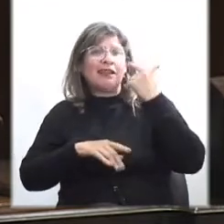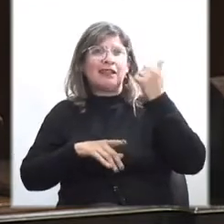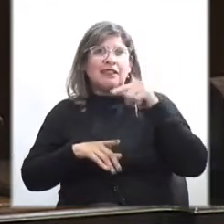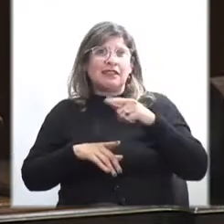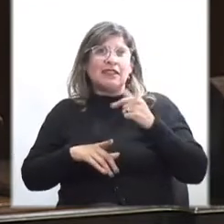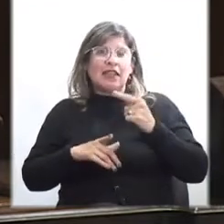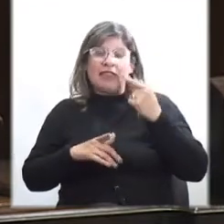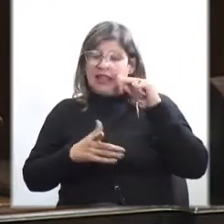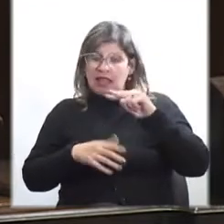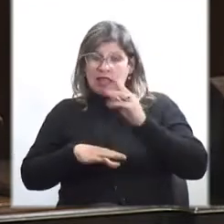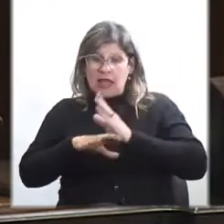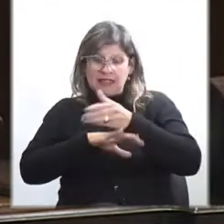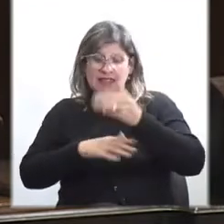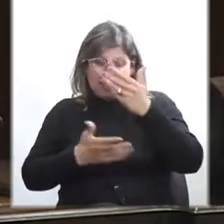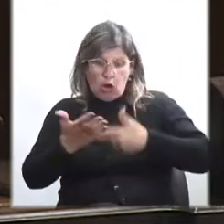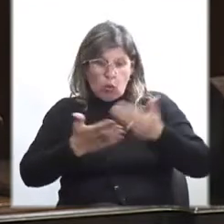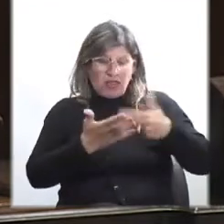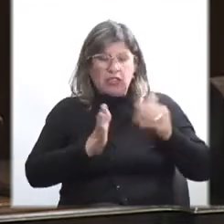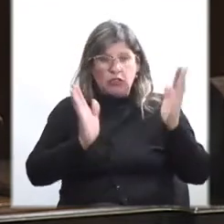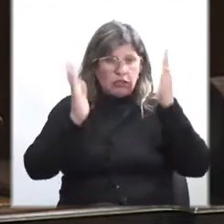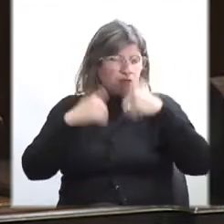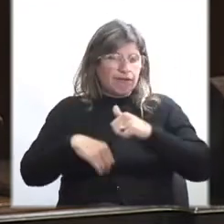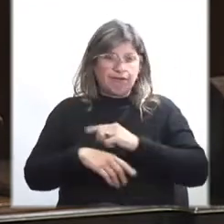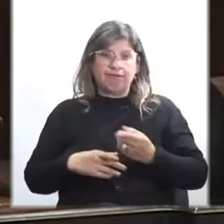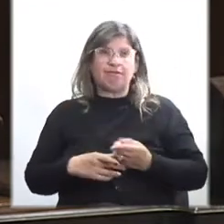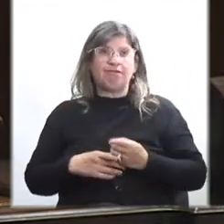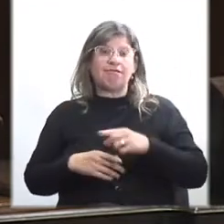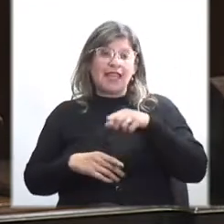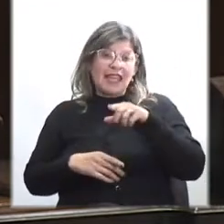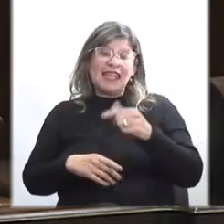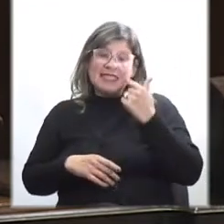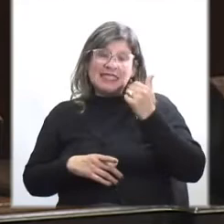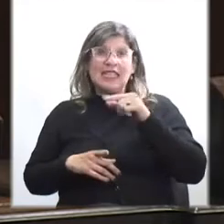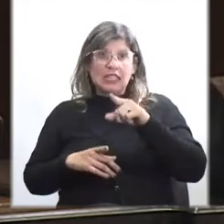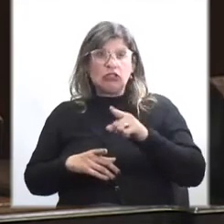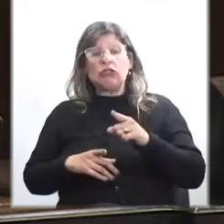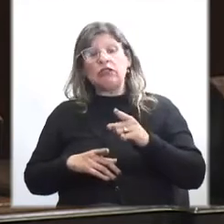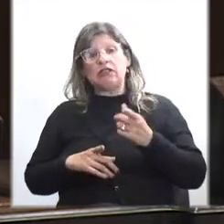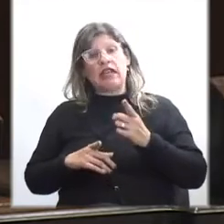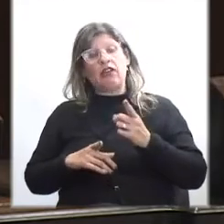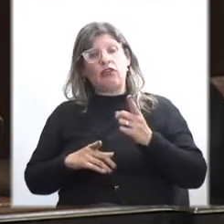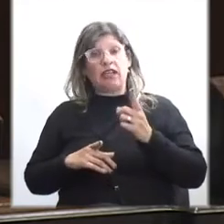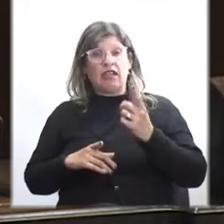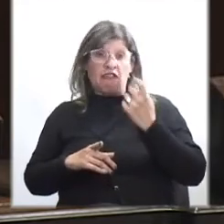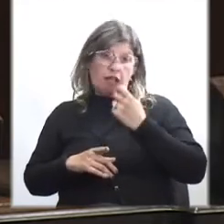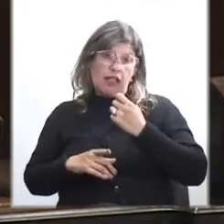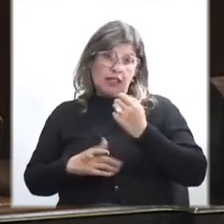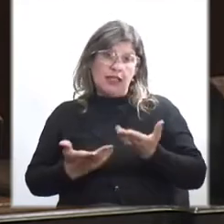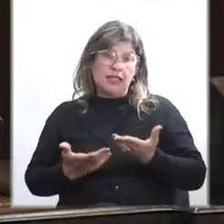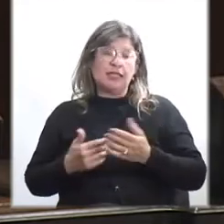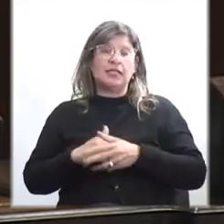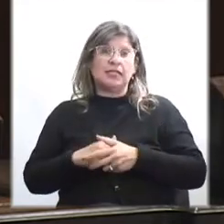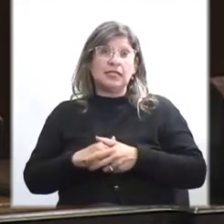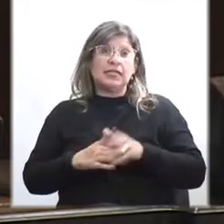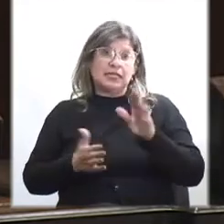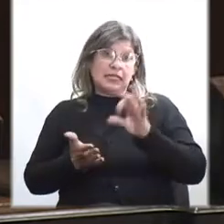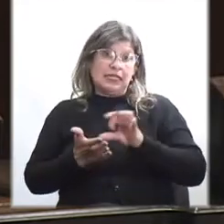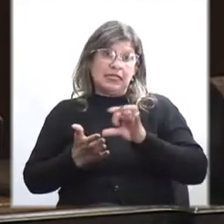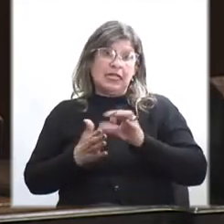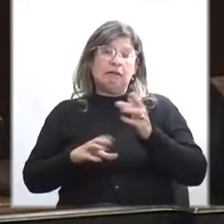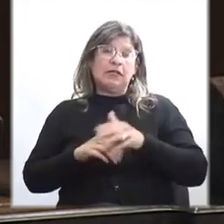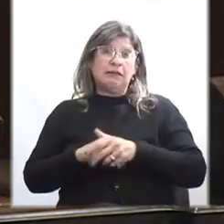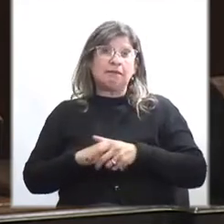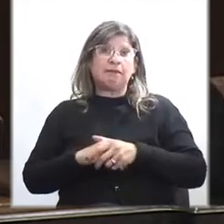acceder a esa documentación y no han podido. Y eso es algo que es una cuenta pendiente del sistema,